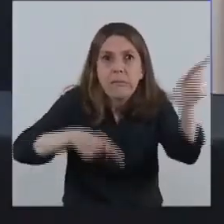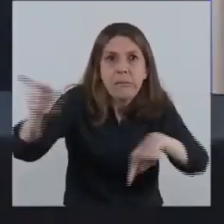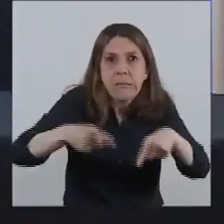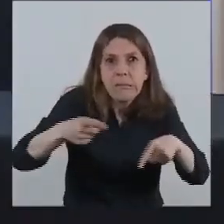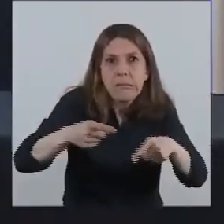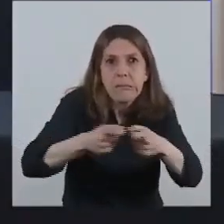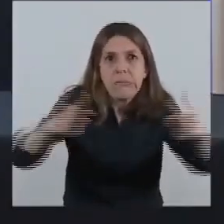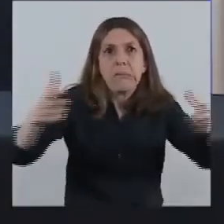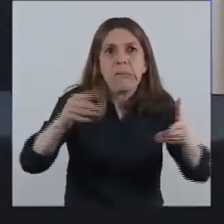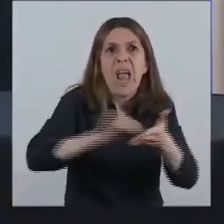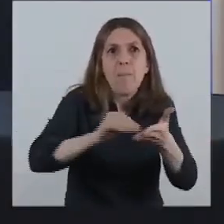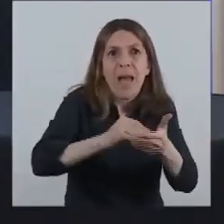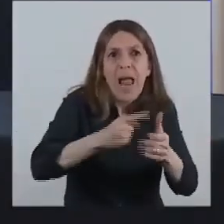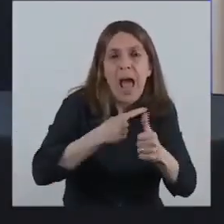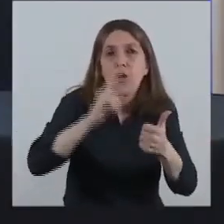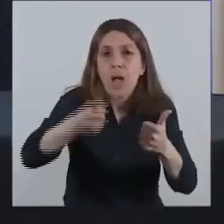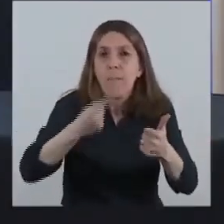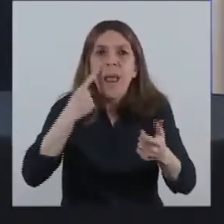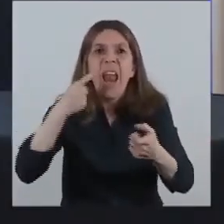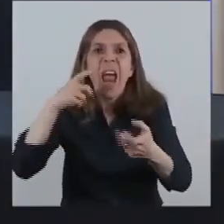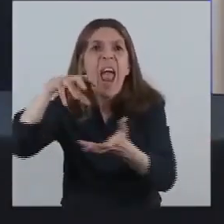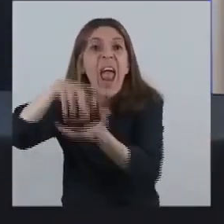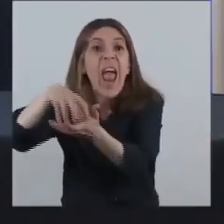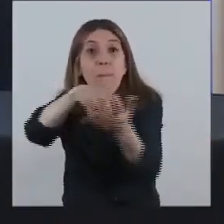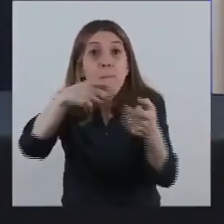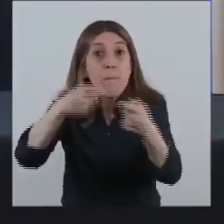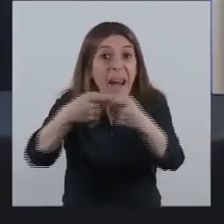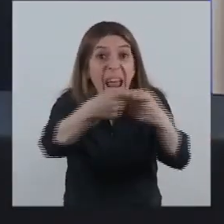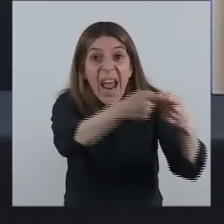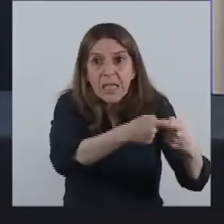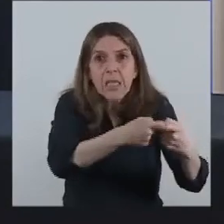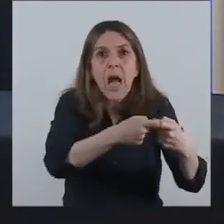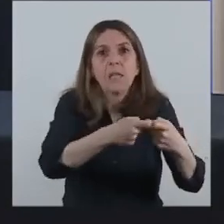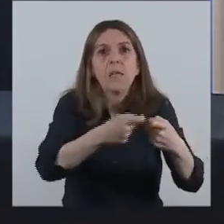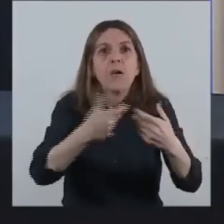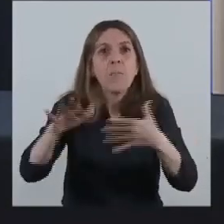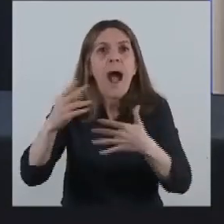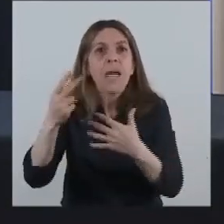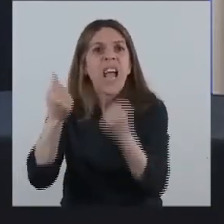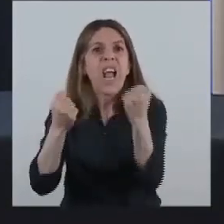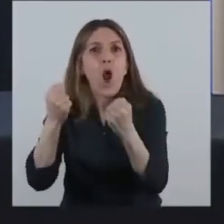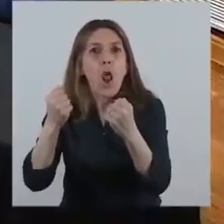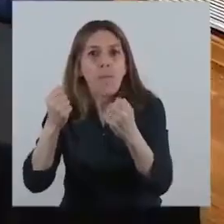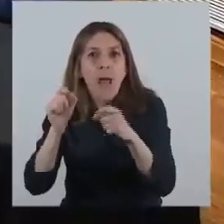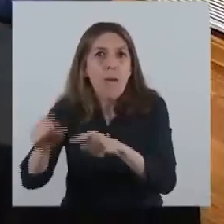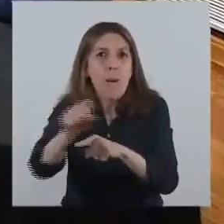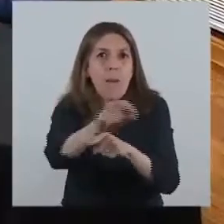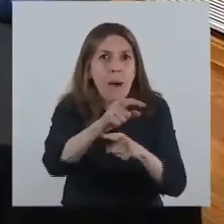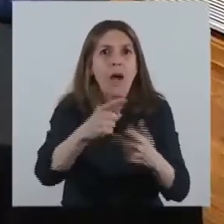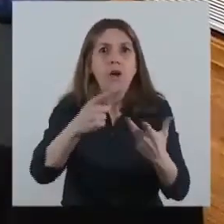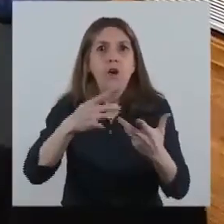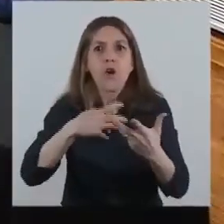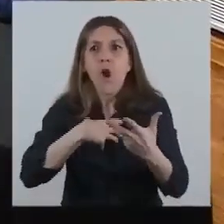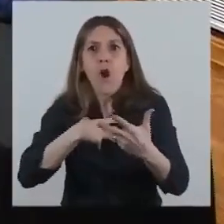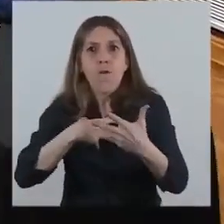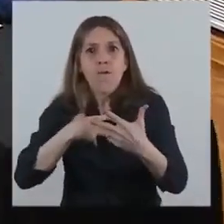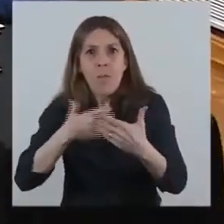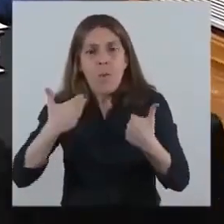puedan actuar en un ambiente de cada vez, cada día de mayor estabilidad y mayor confianza, a